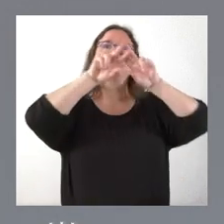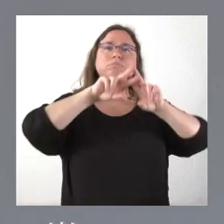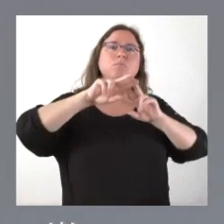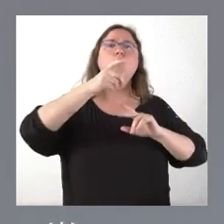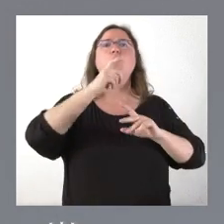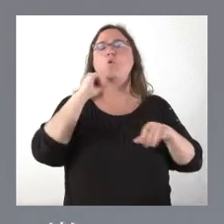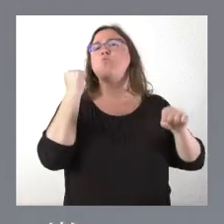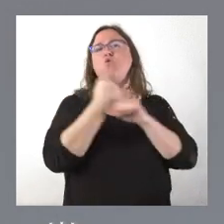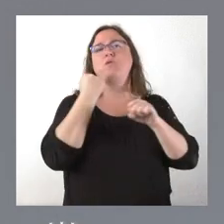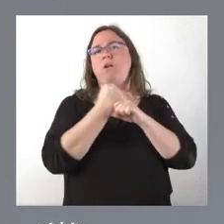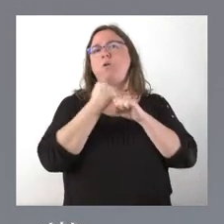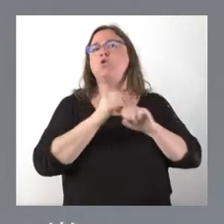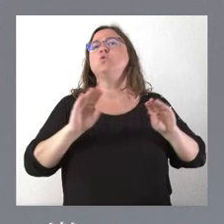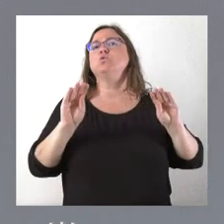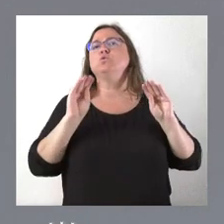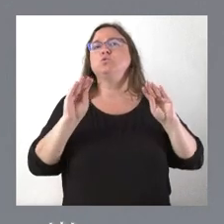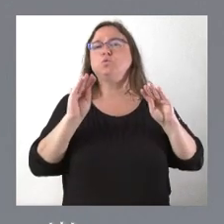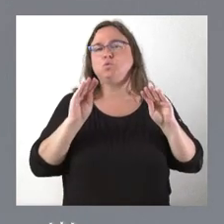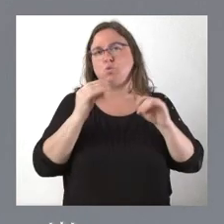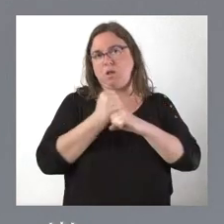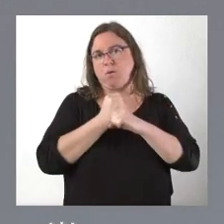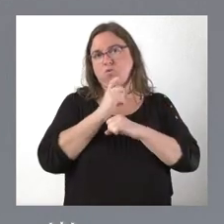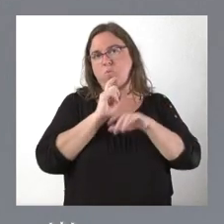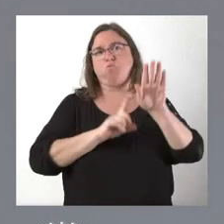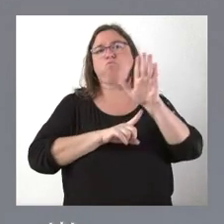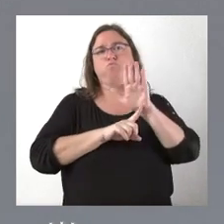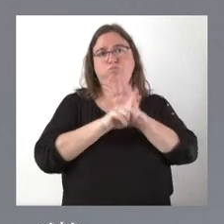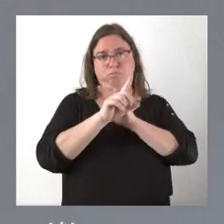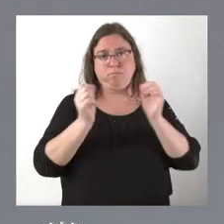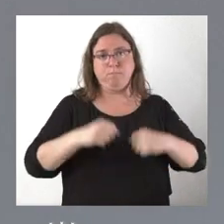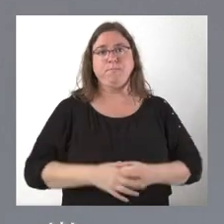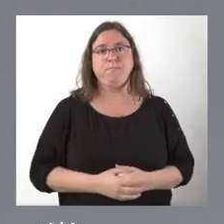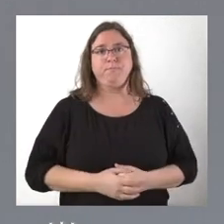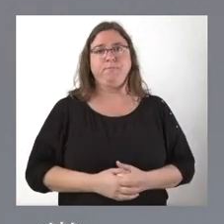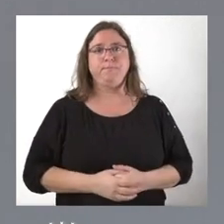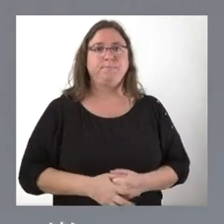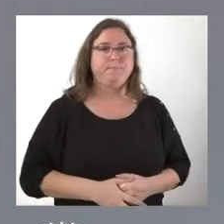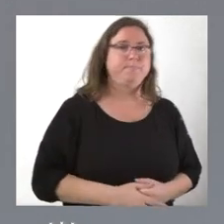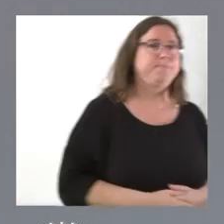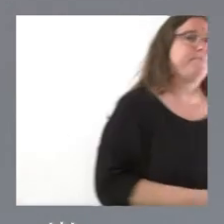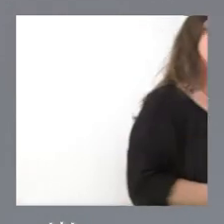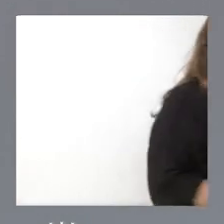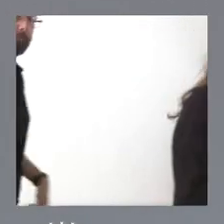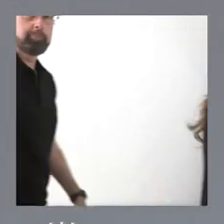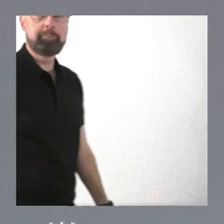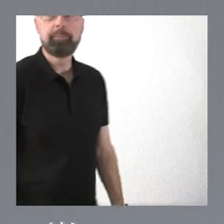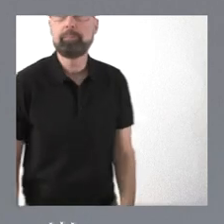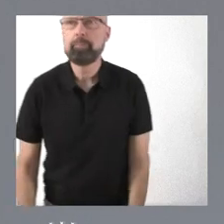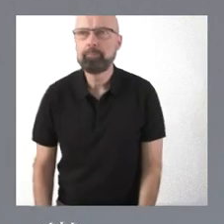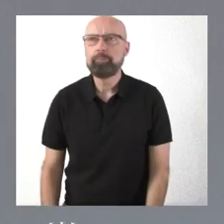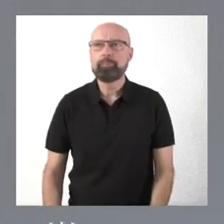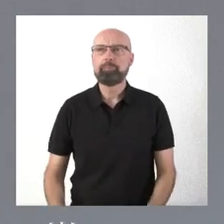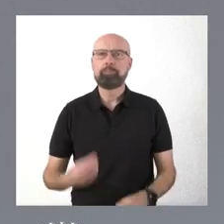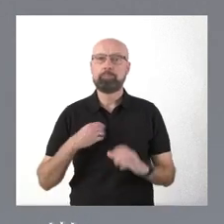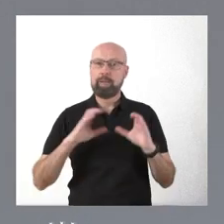trabajo. Este equipo todavía no ha elaborado